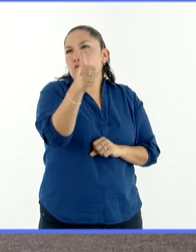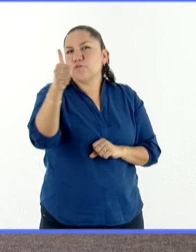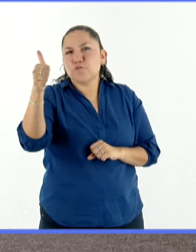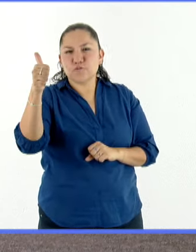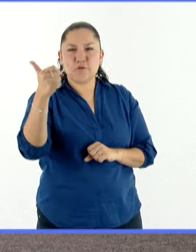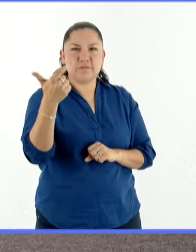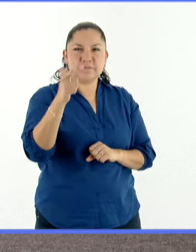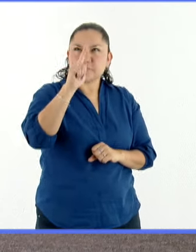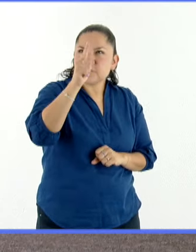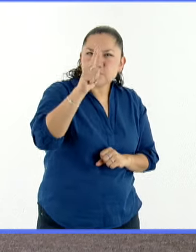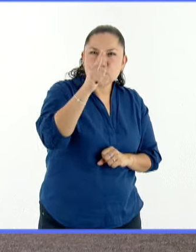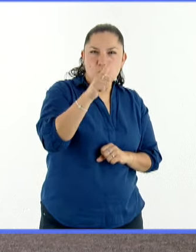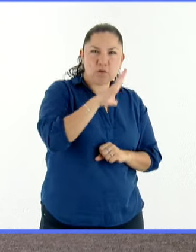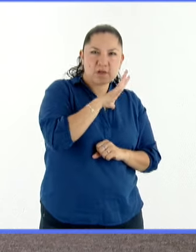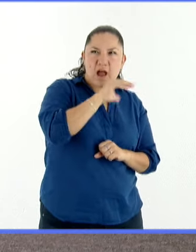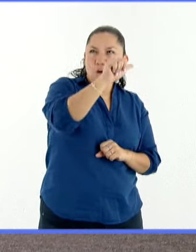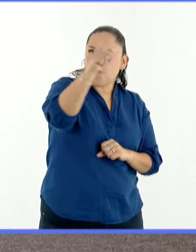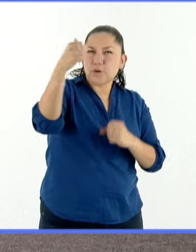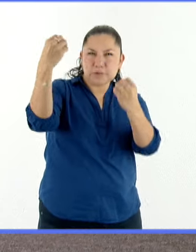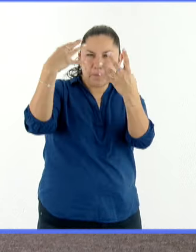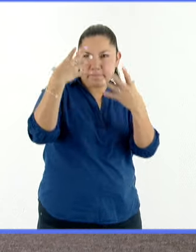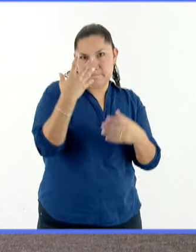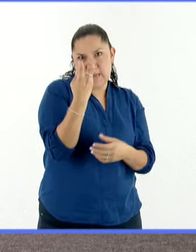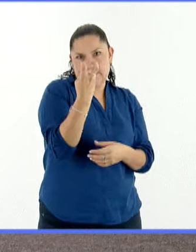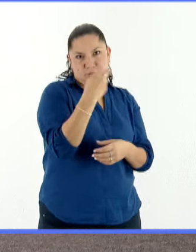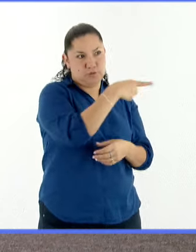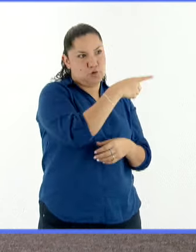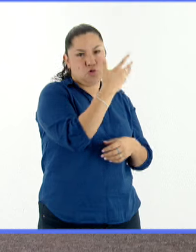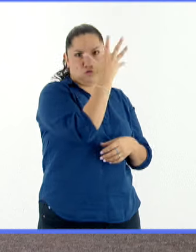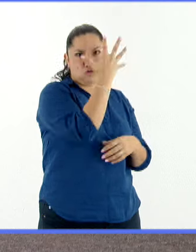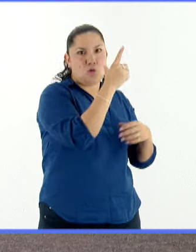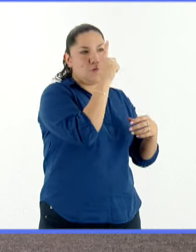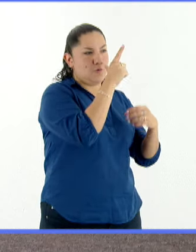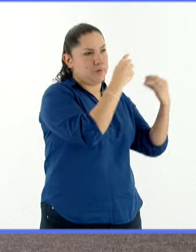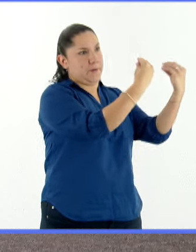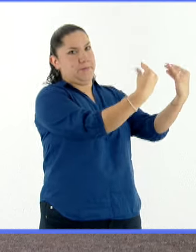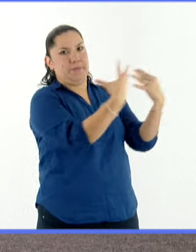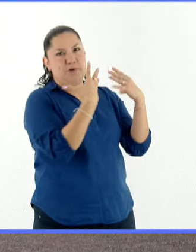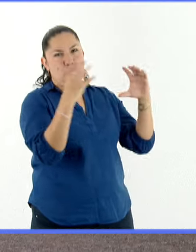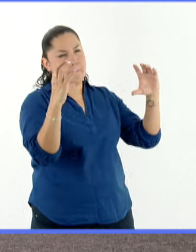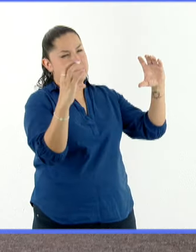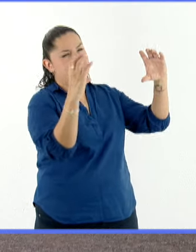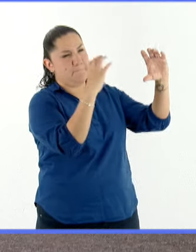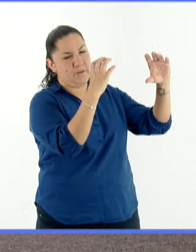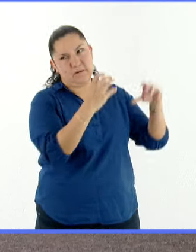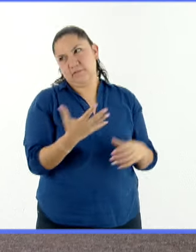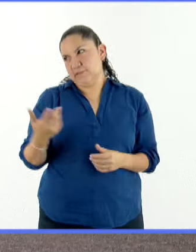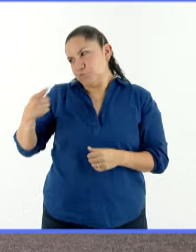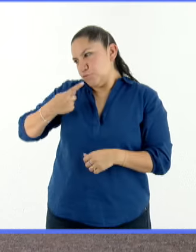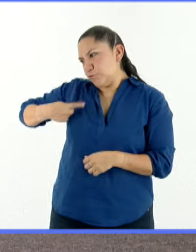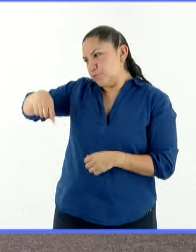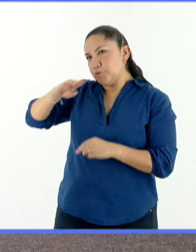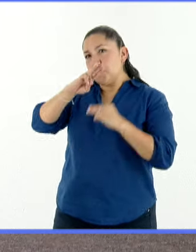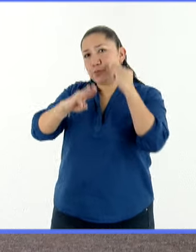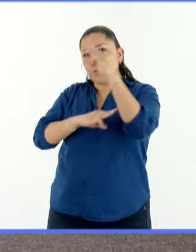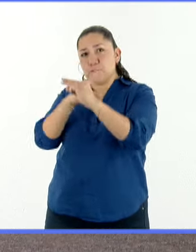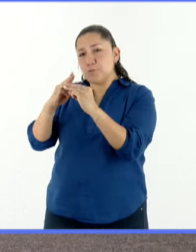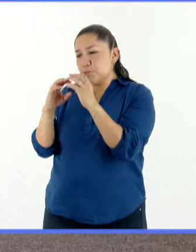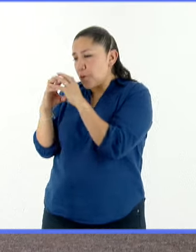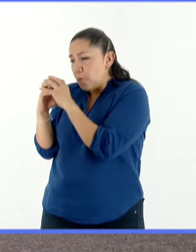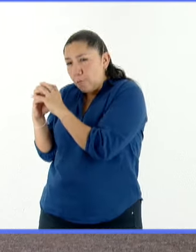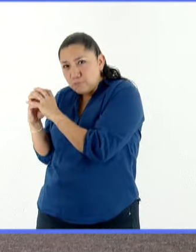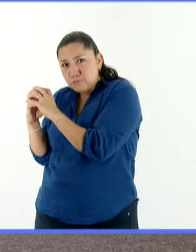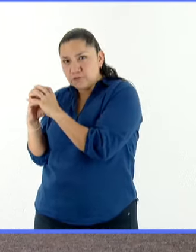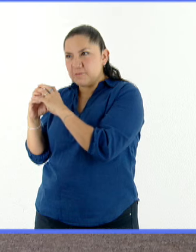penumbra, porque es luz indirecta, no es luz directa. Claro, y somos en este sentido muy pequeñitos con respecto a toda esta magnificencia que